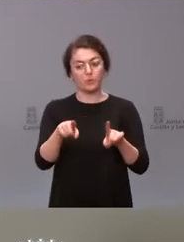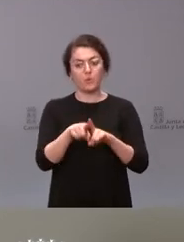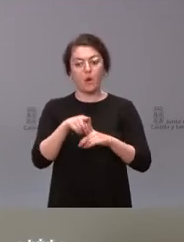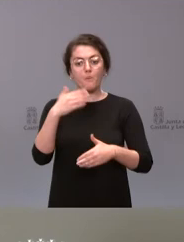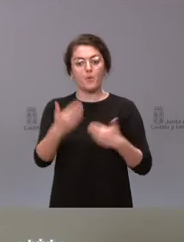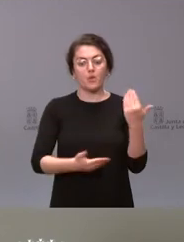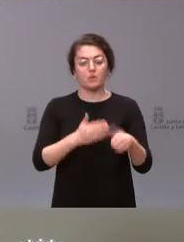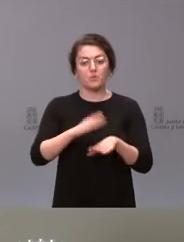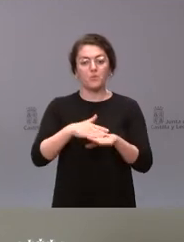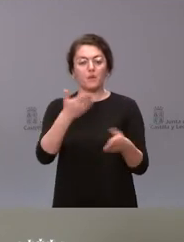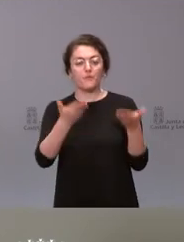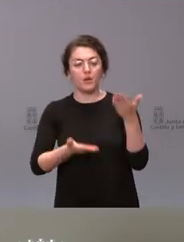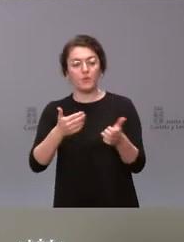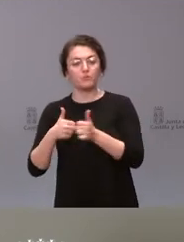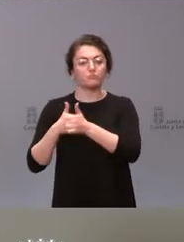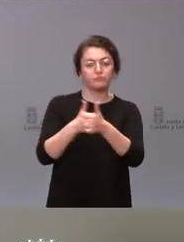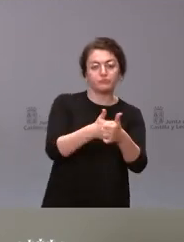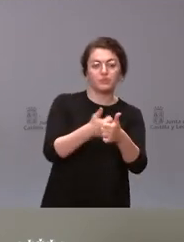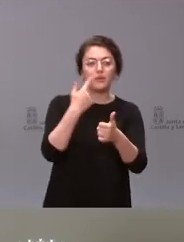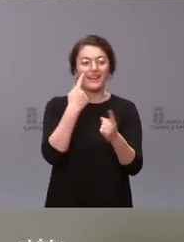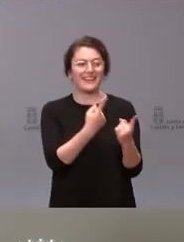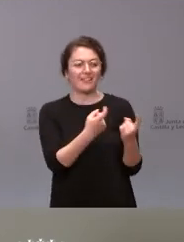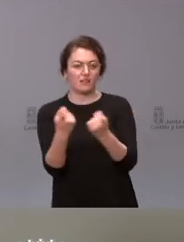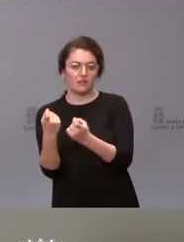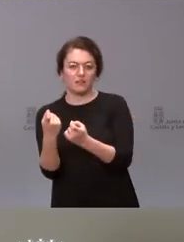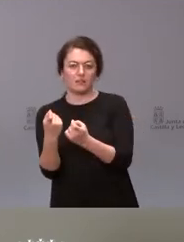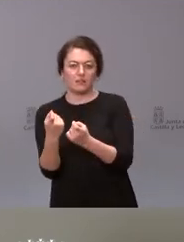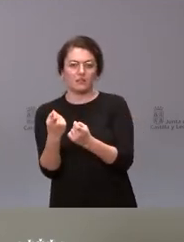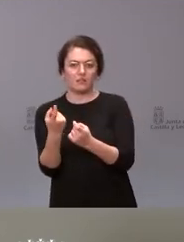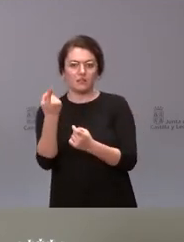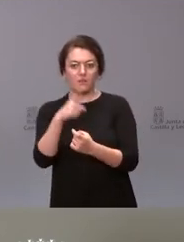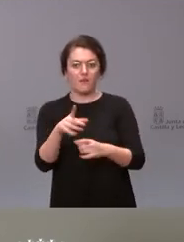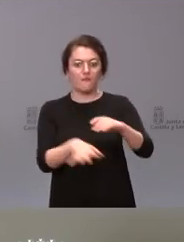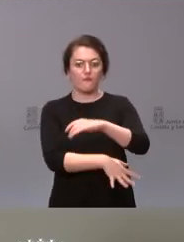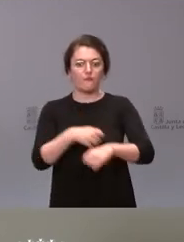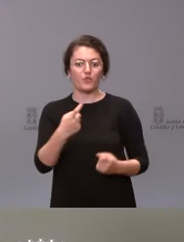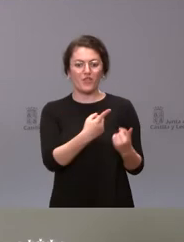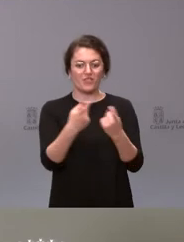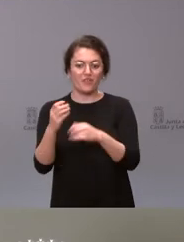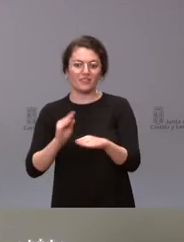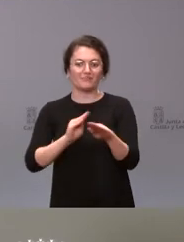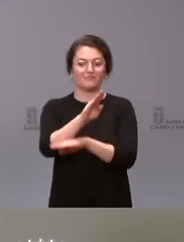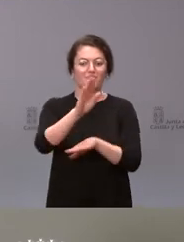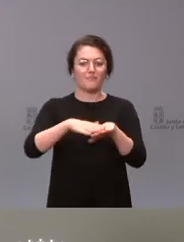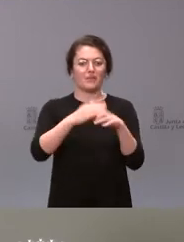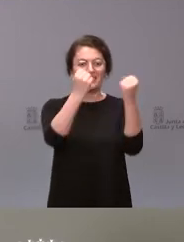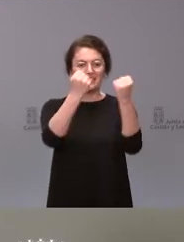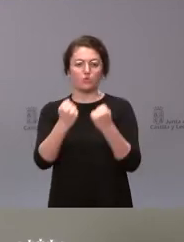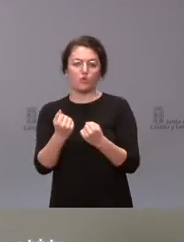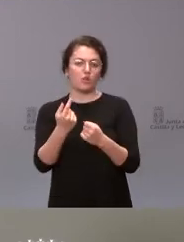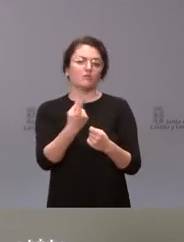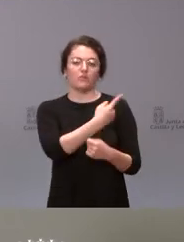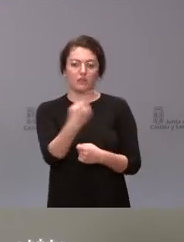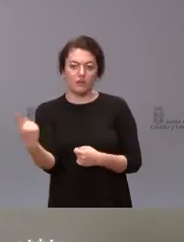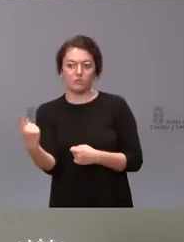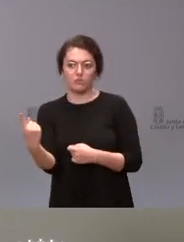evaluación y de seguimiento de las necesidades y de los fondos que son precisos para el funcionamiento de cada una de instituciones en la medida